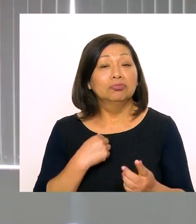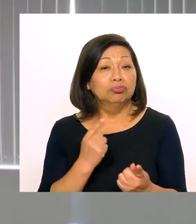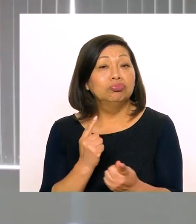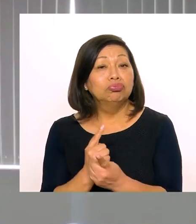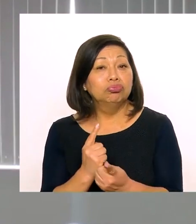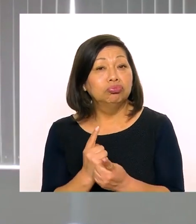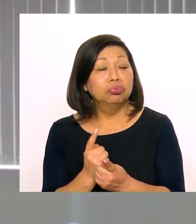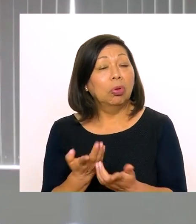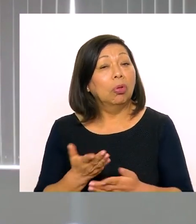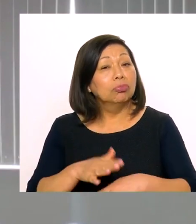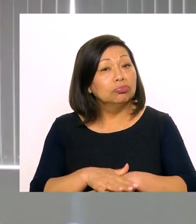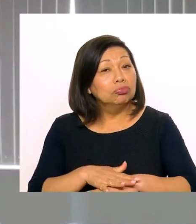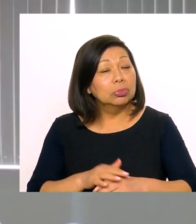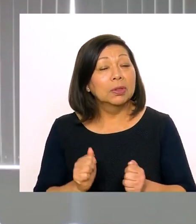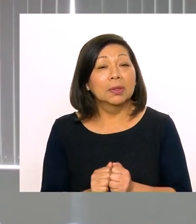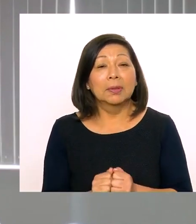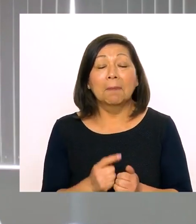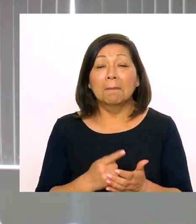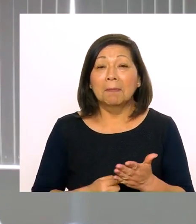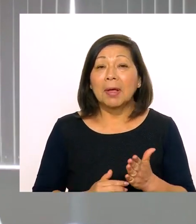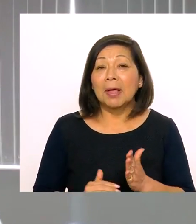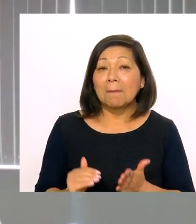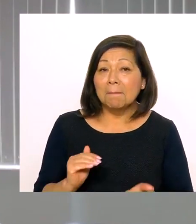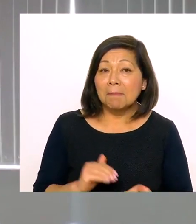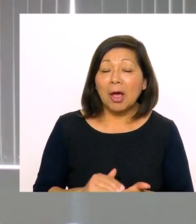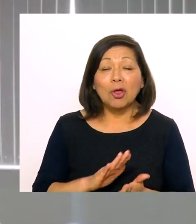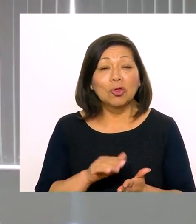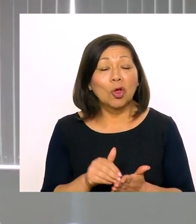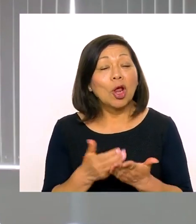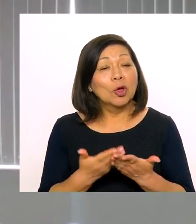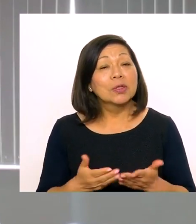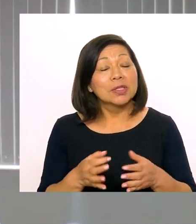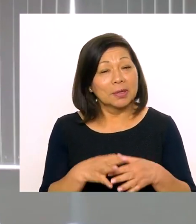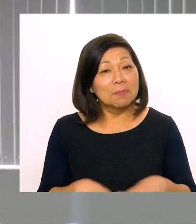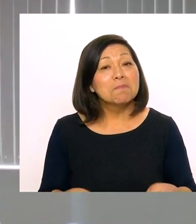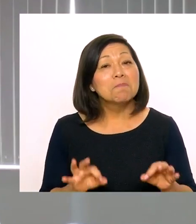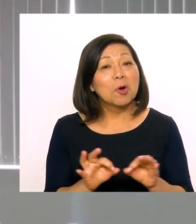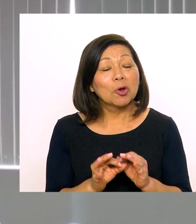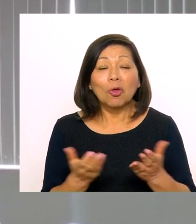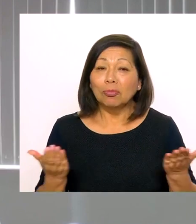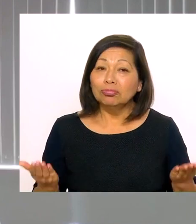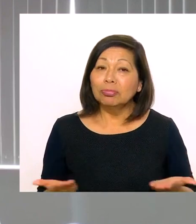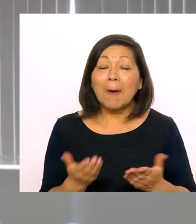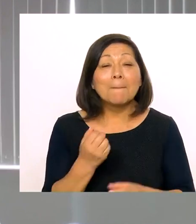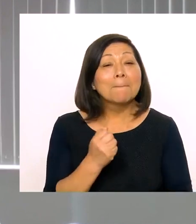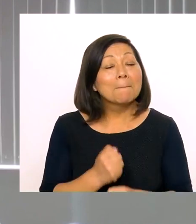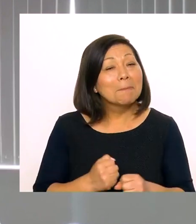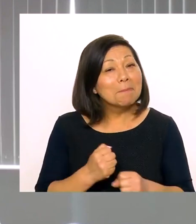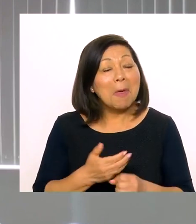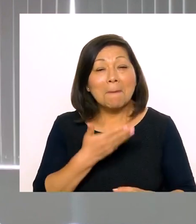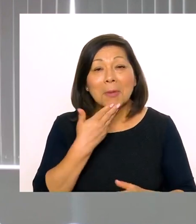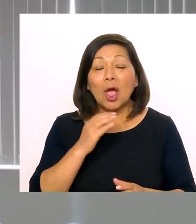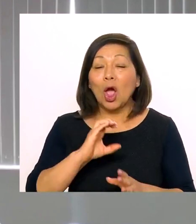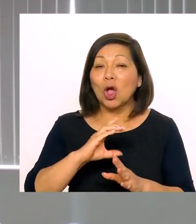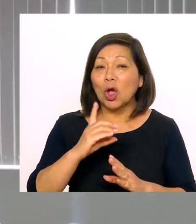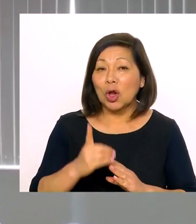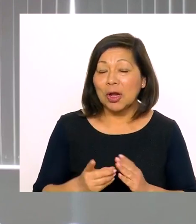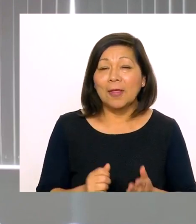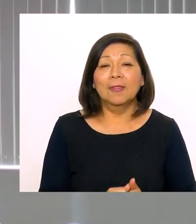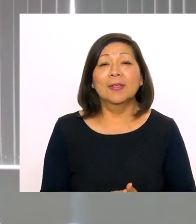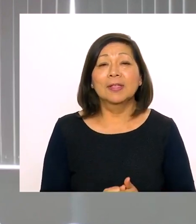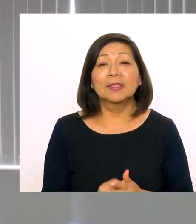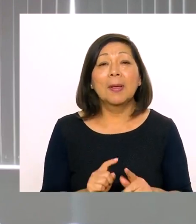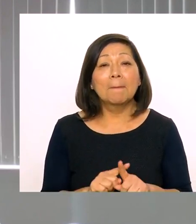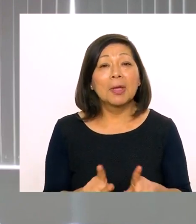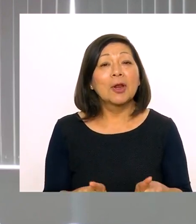realmente encontramos como nueva gestión con la ministra Claudia Dávila, le dimos toda la prioridad para ver cómo impulsamos la